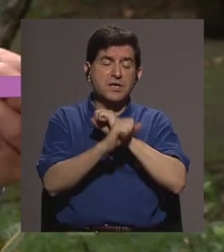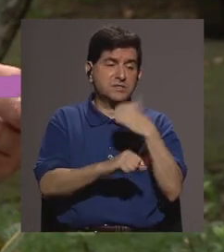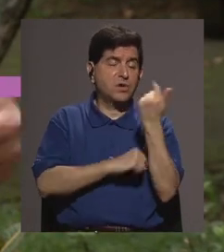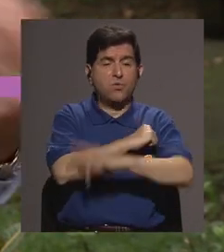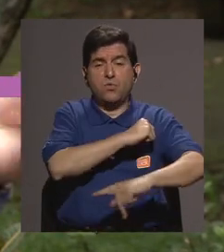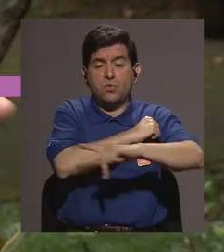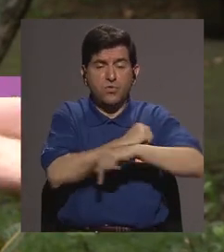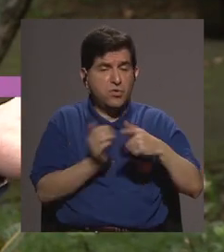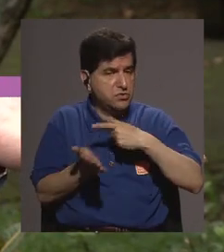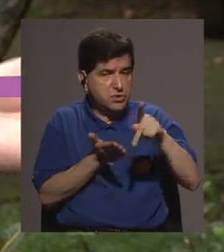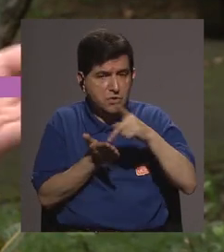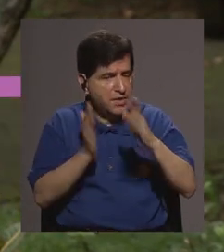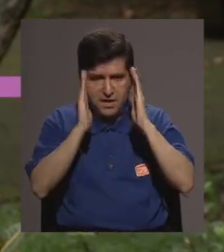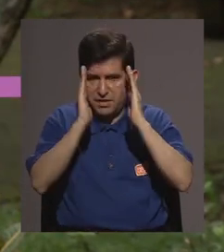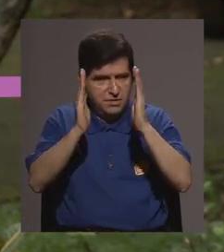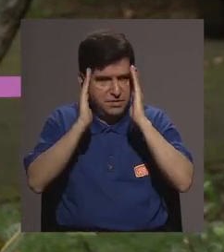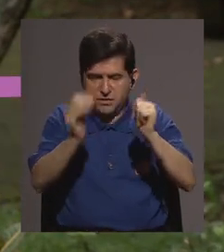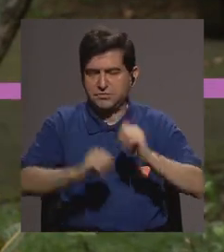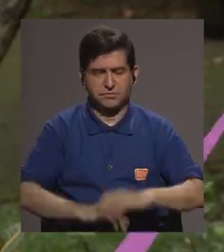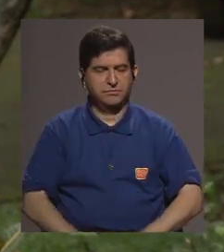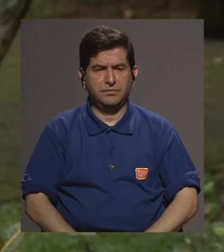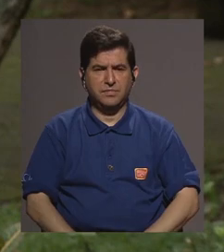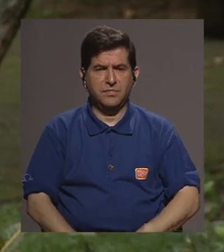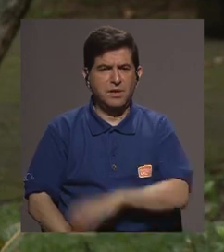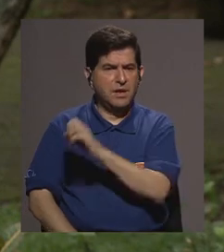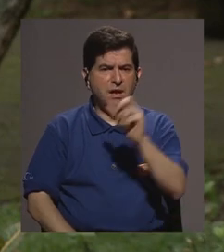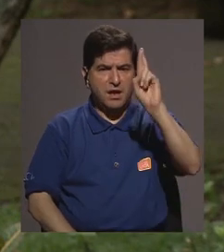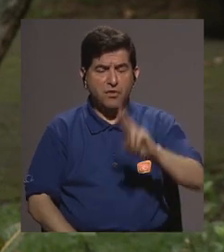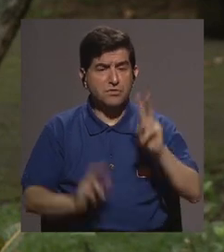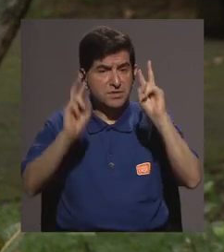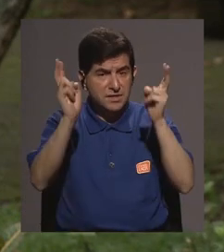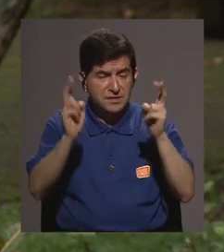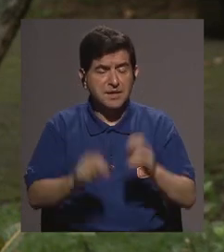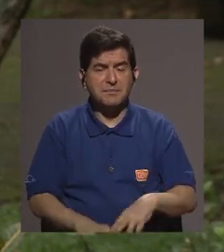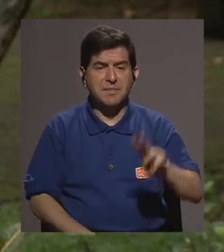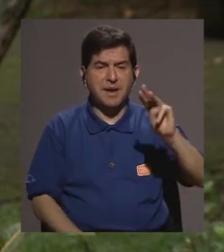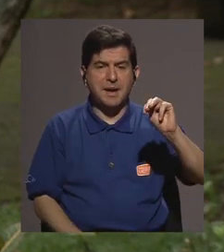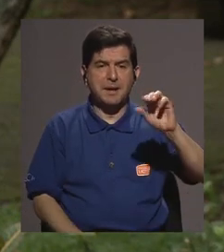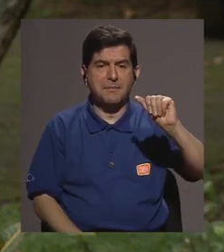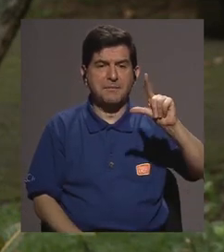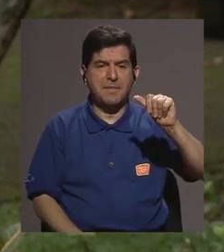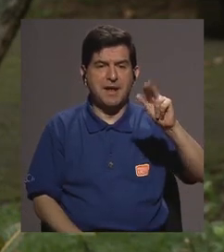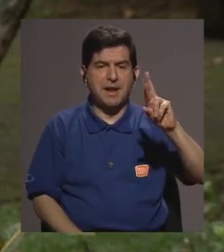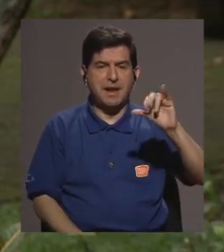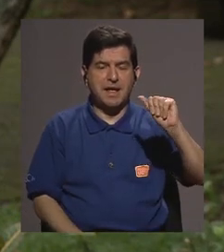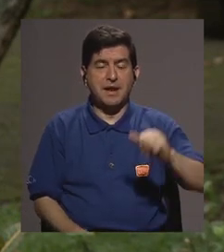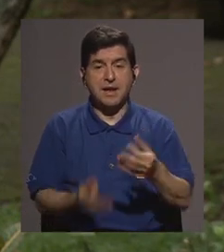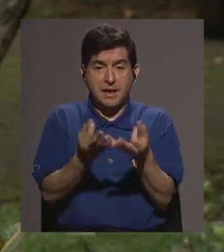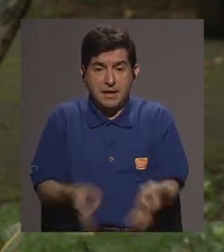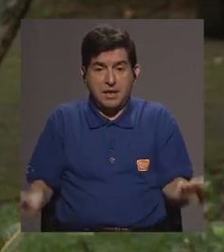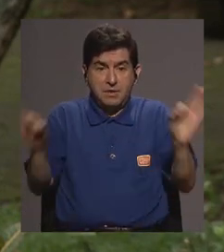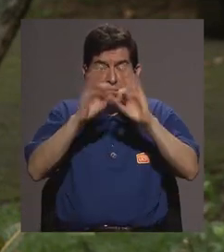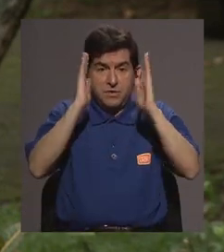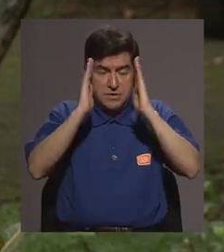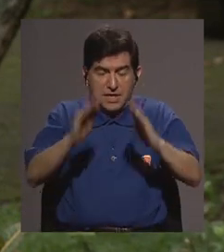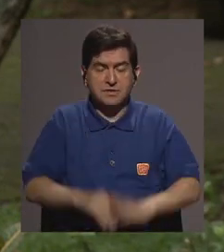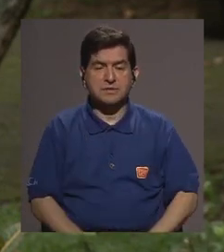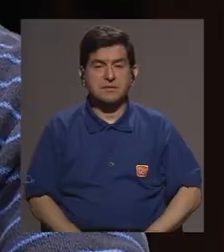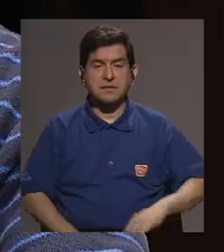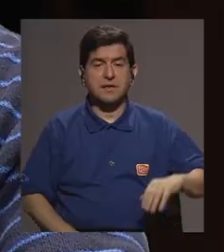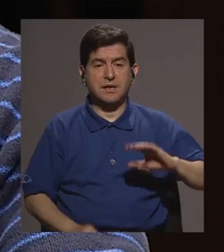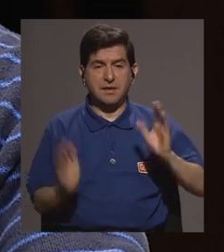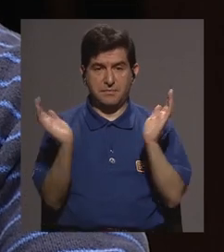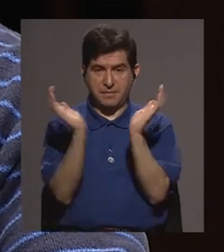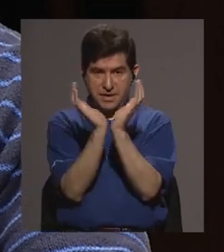en otros países pues si no pagas no te atienden y en Costa Rica ese tema de la malaria es un tema prioritario para el seguro social y el ministerio de salud